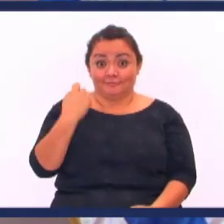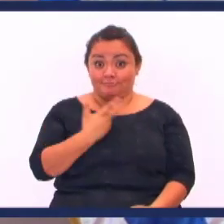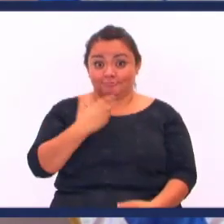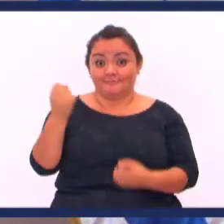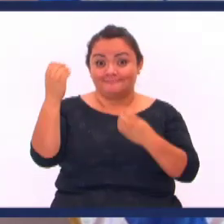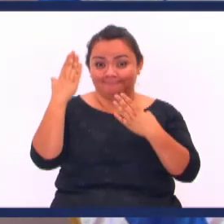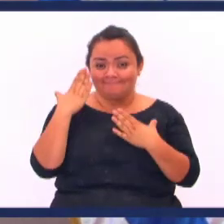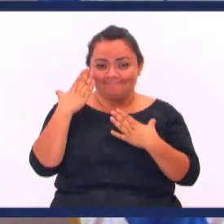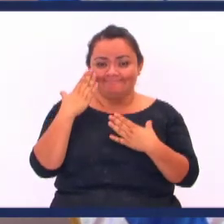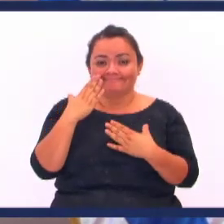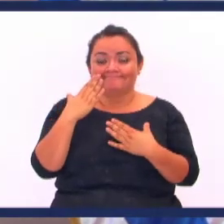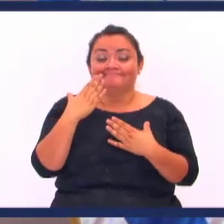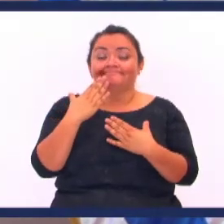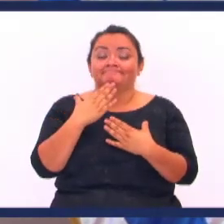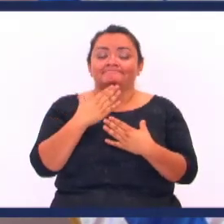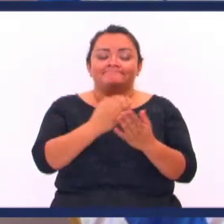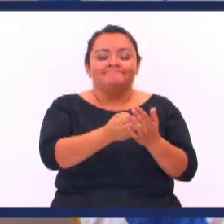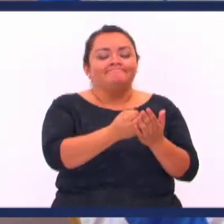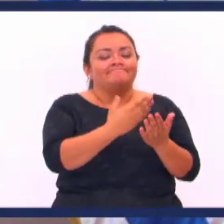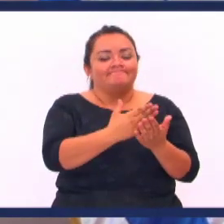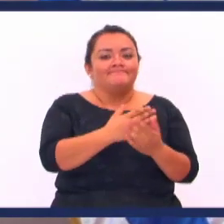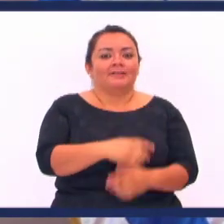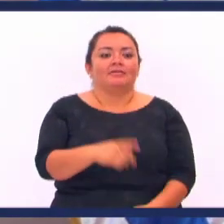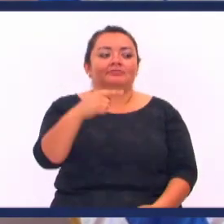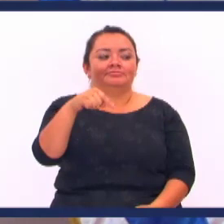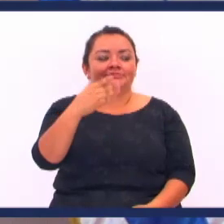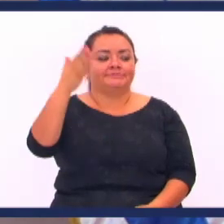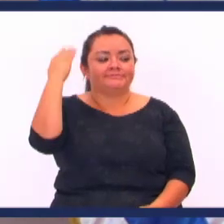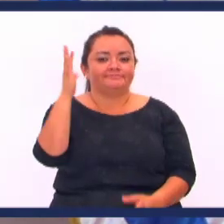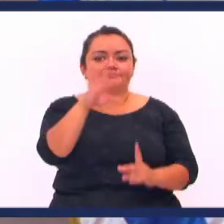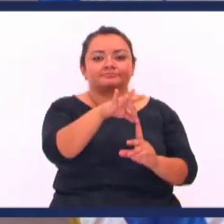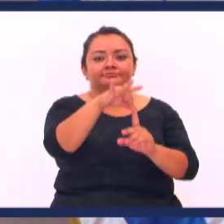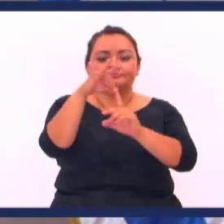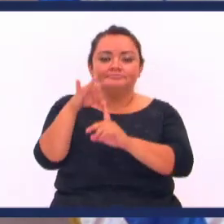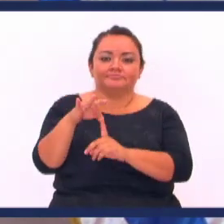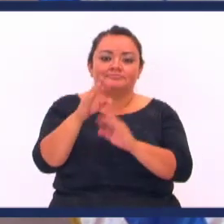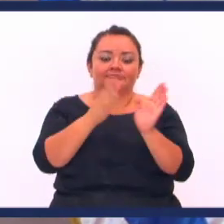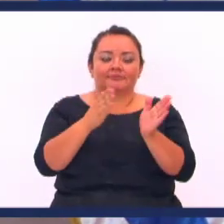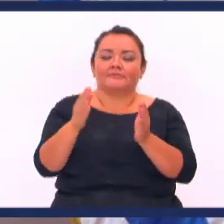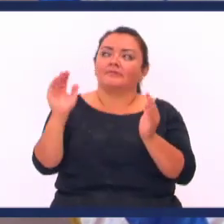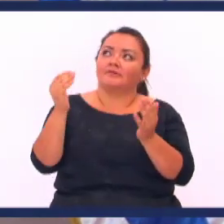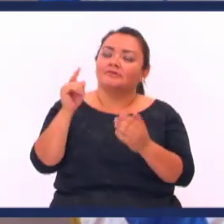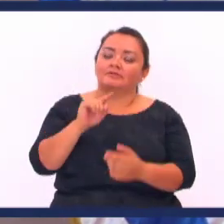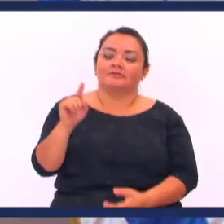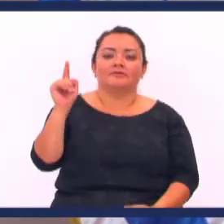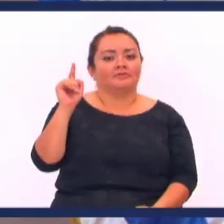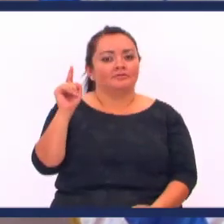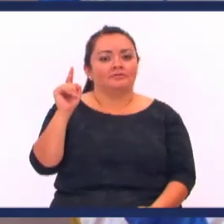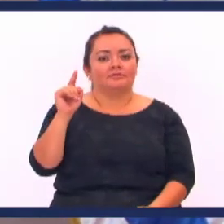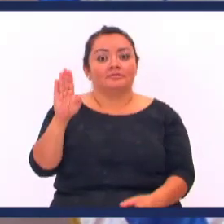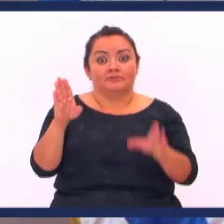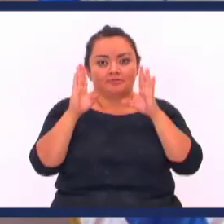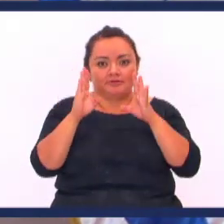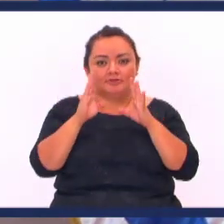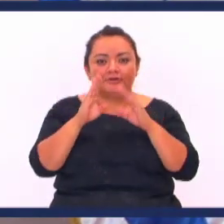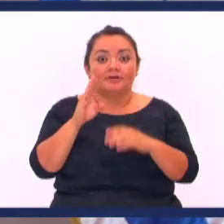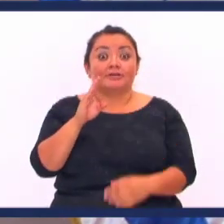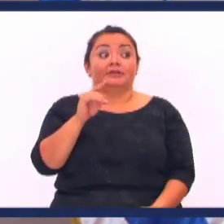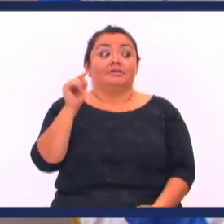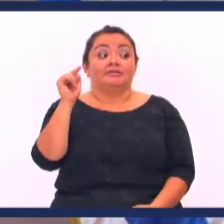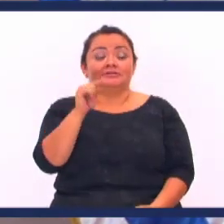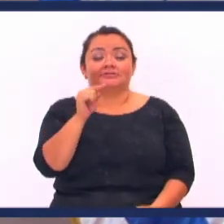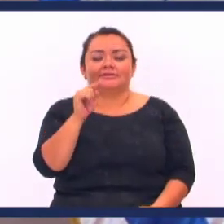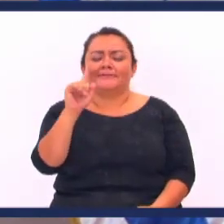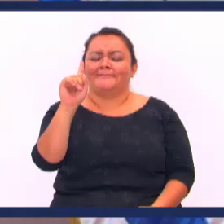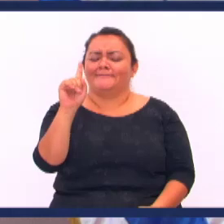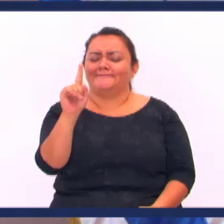versículo Porque los que antes conoció También los predestinó Para que fuesen hechos Conforme a la imagen De su hijo Oja Ojo Para que